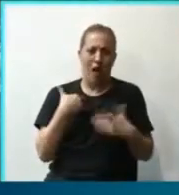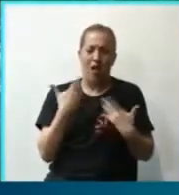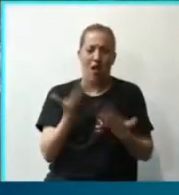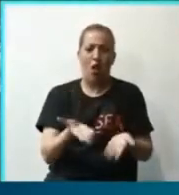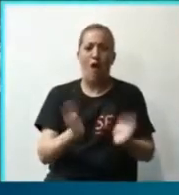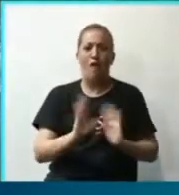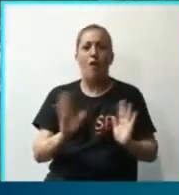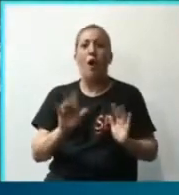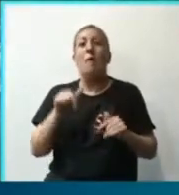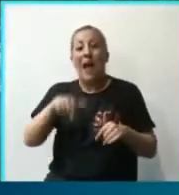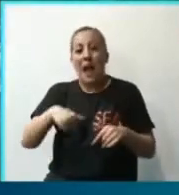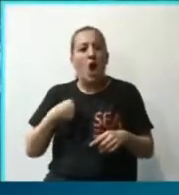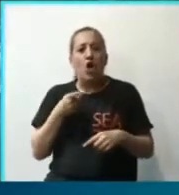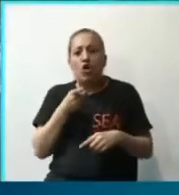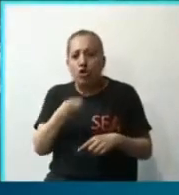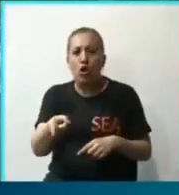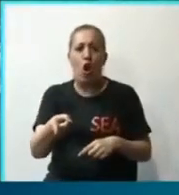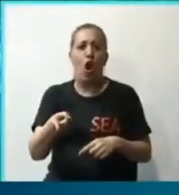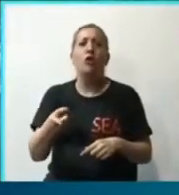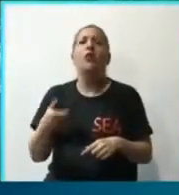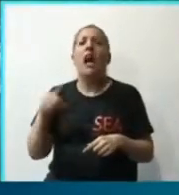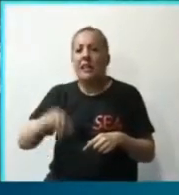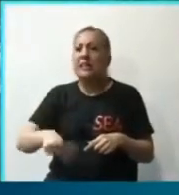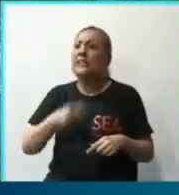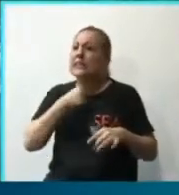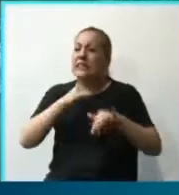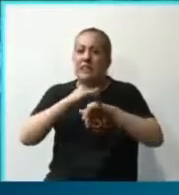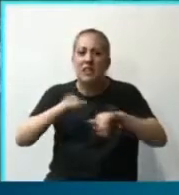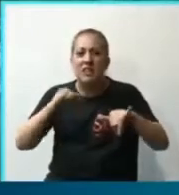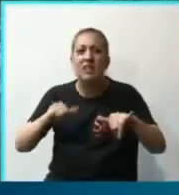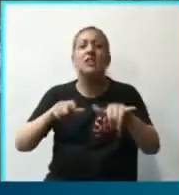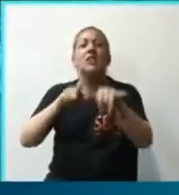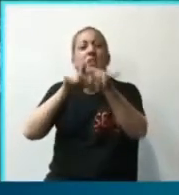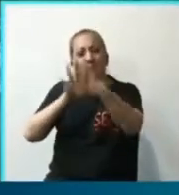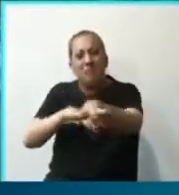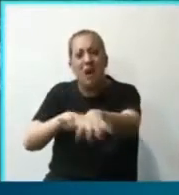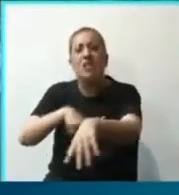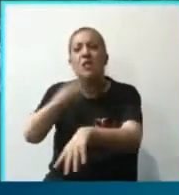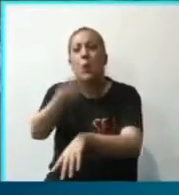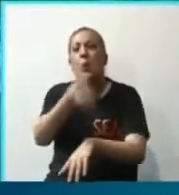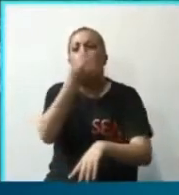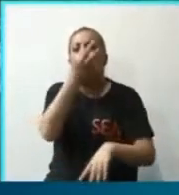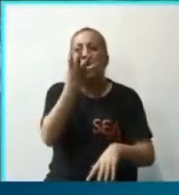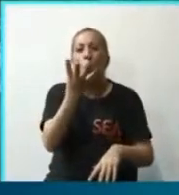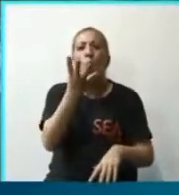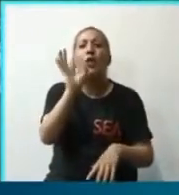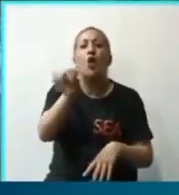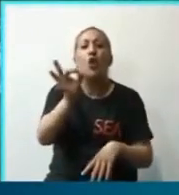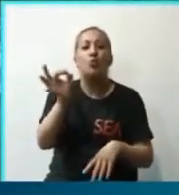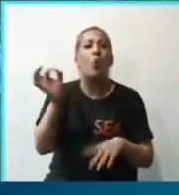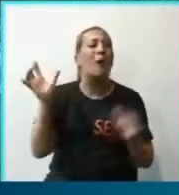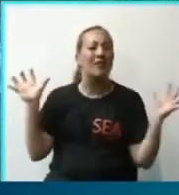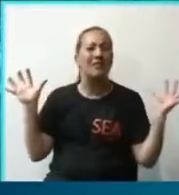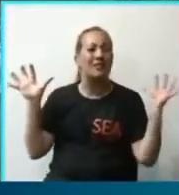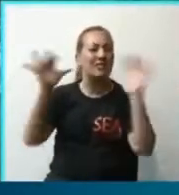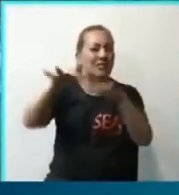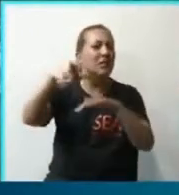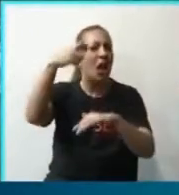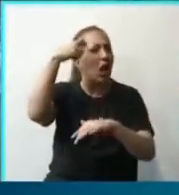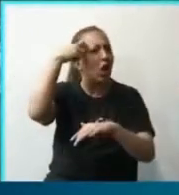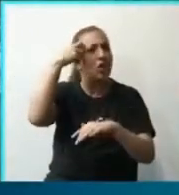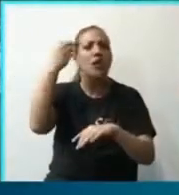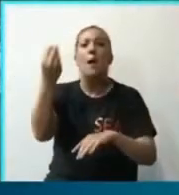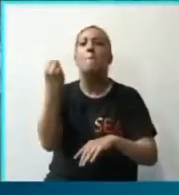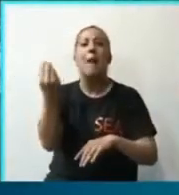estamos impulsando una movilización general el próximo 24 de octubre al Congreso para evitar